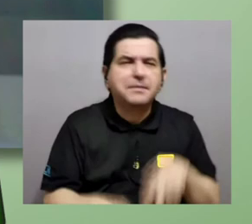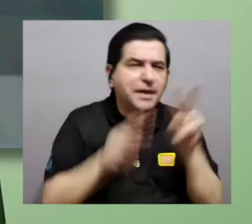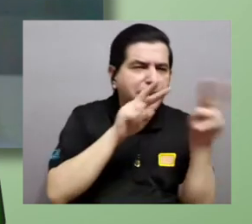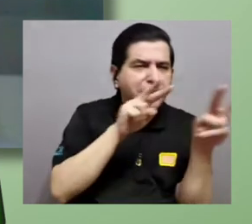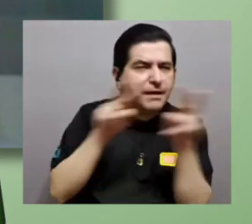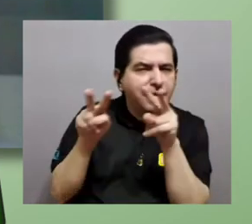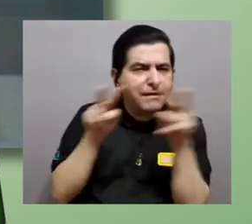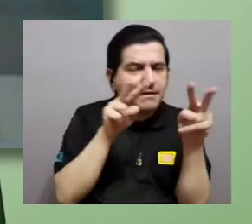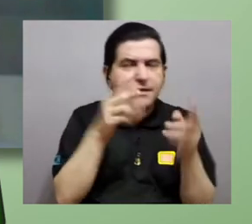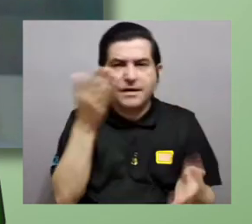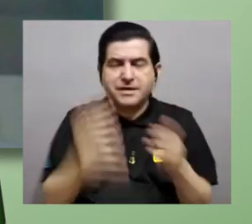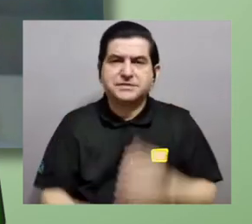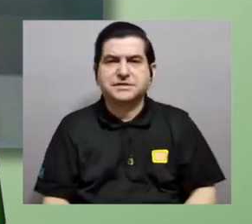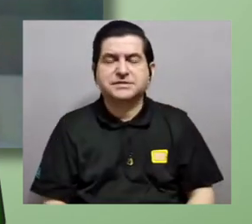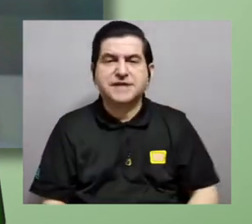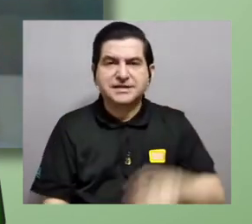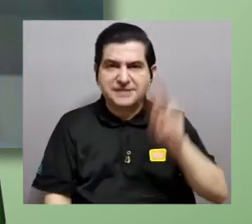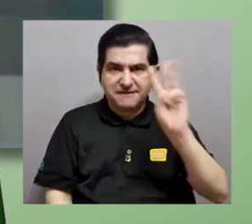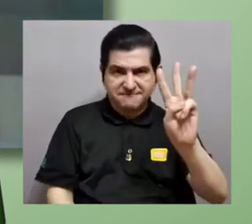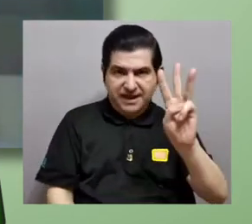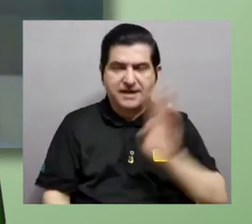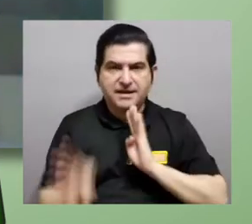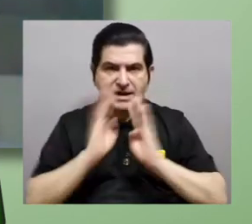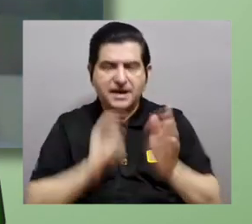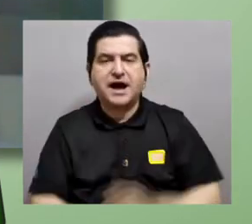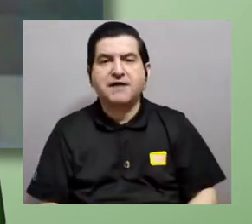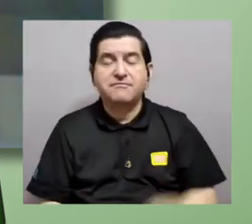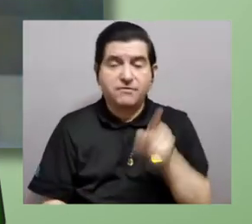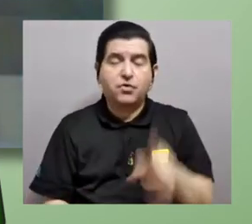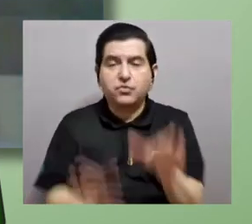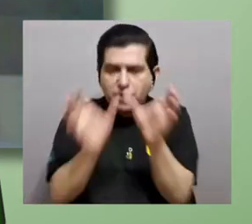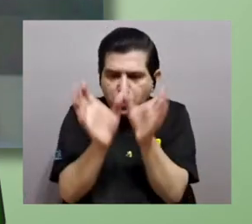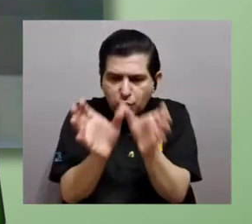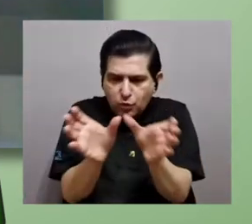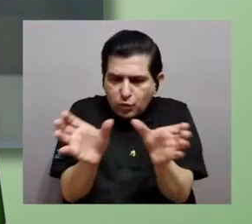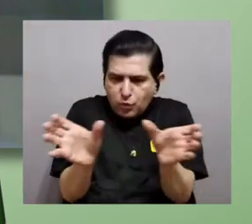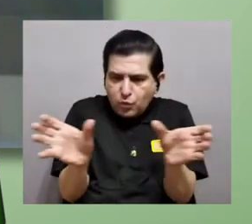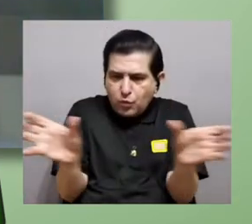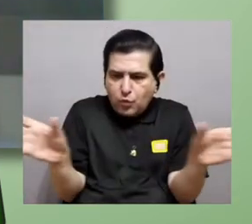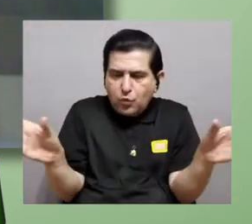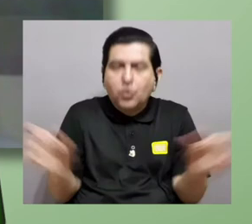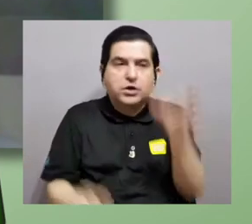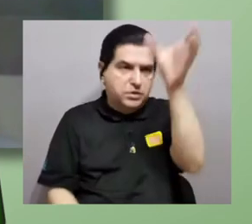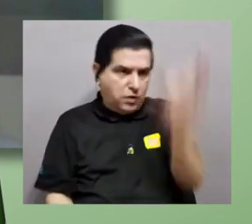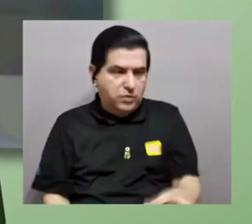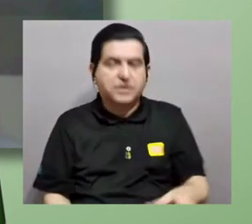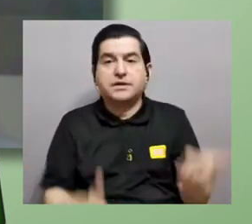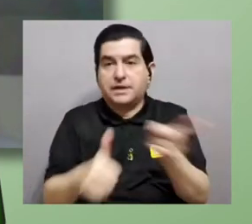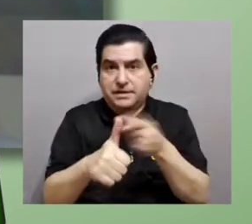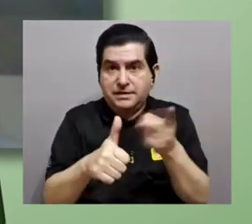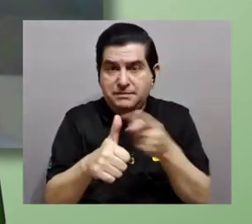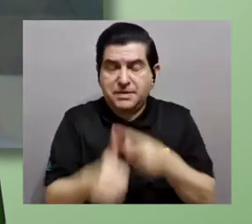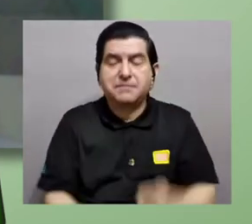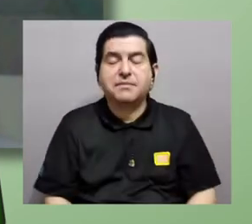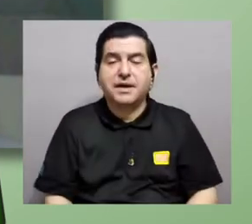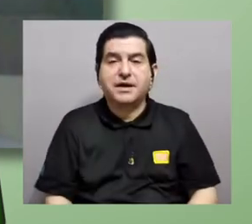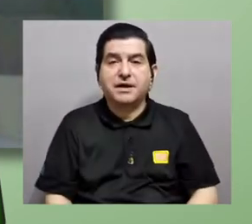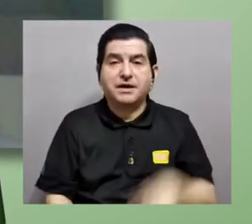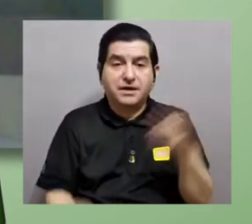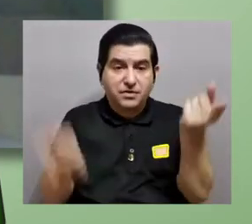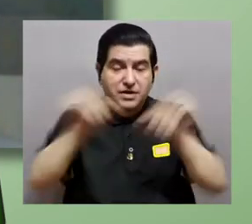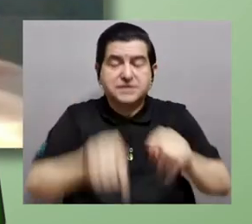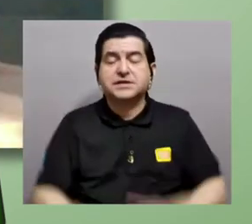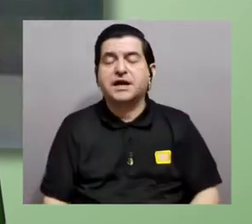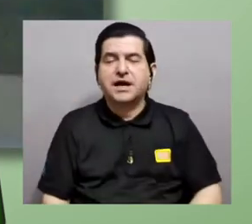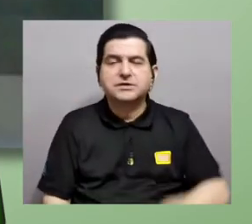primeras observaciones vienen de, por Regener, que habló de la deriva continental, y lo primero que se